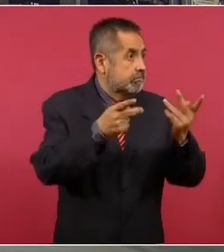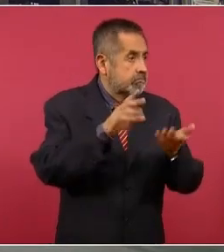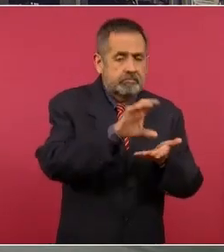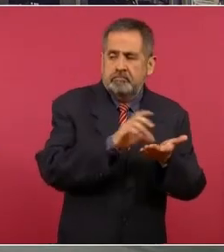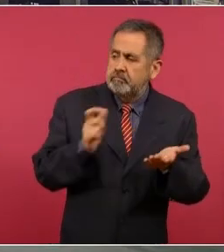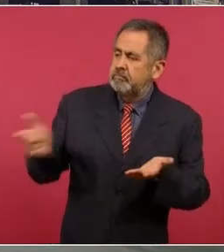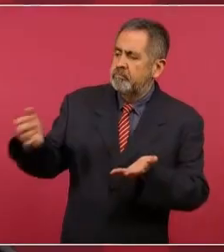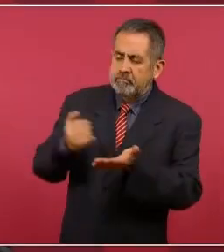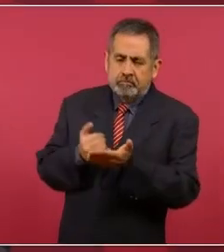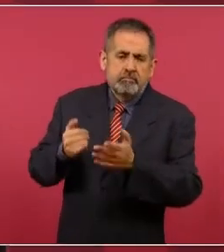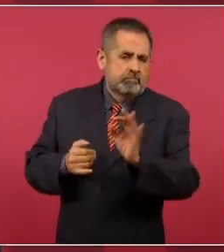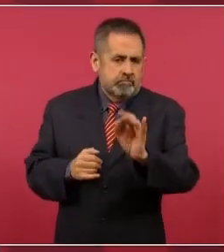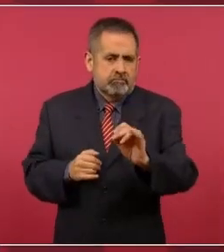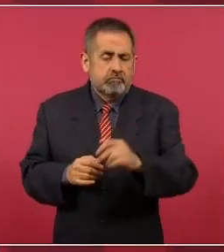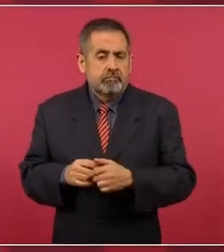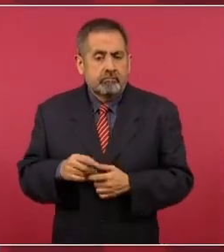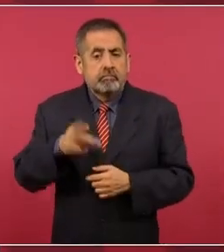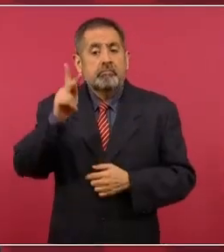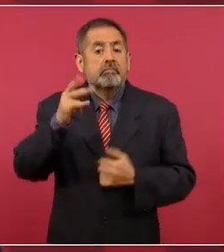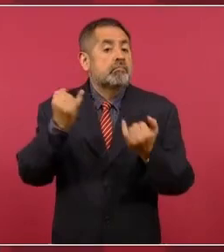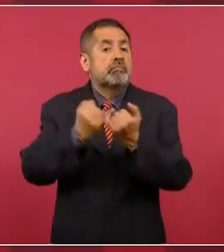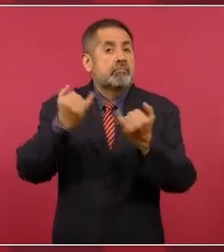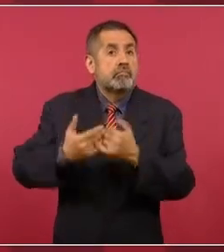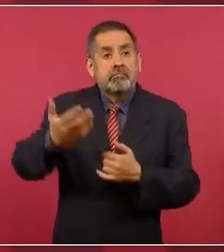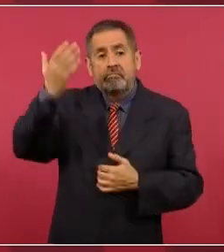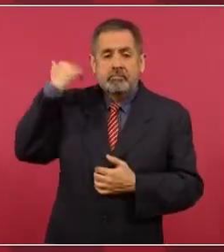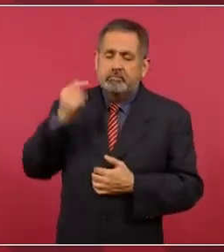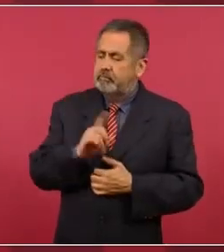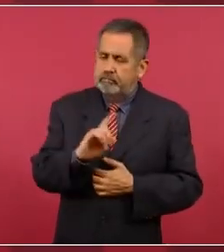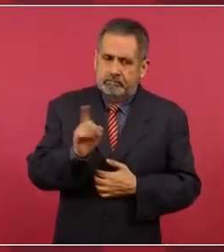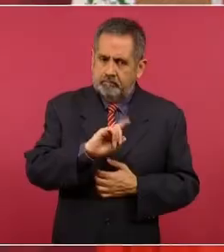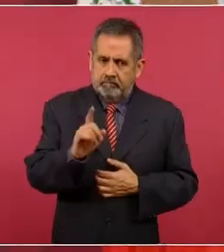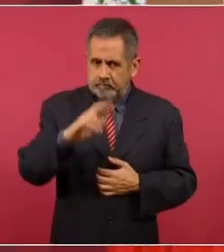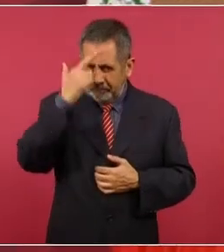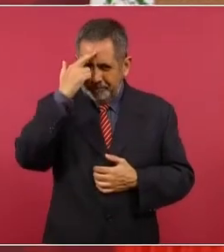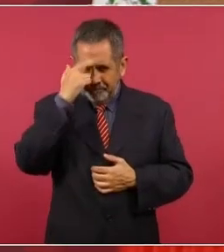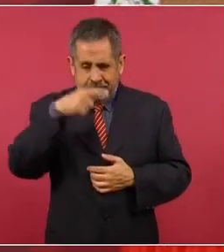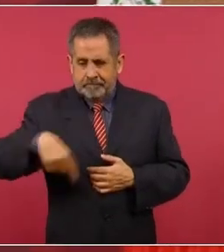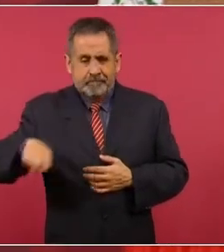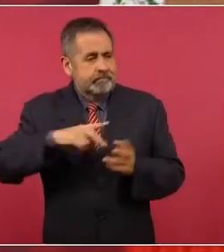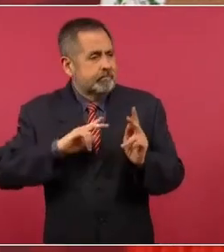suceder lo que pasó cuando vendieron